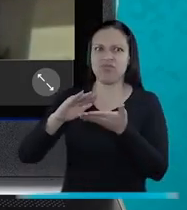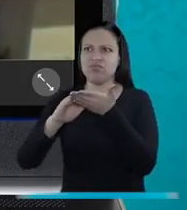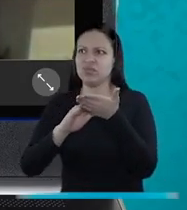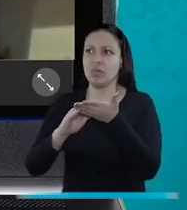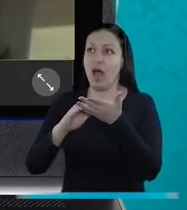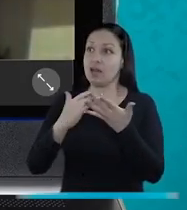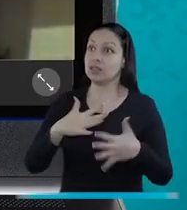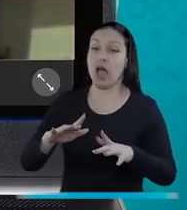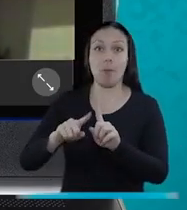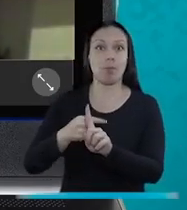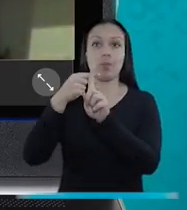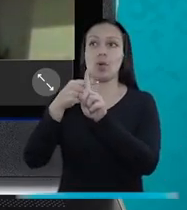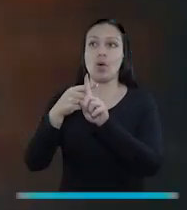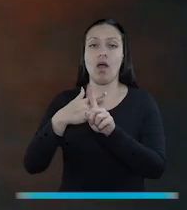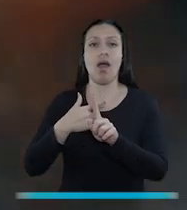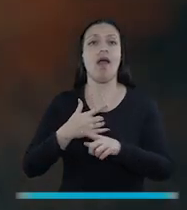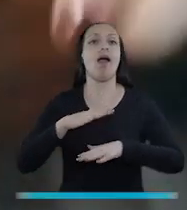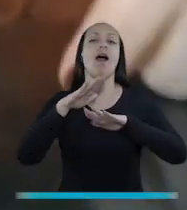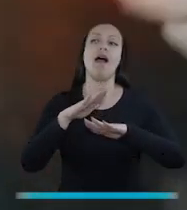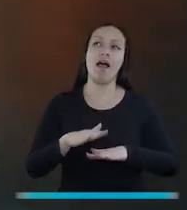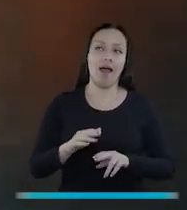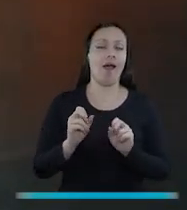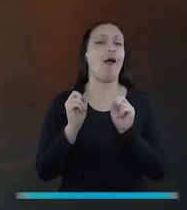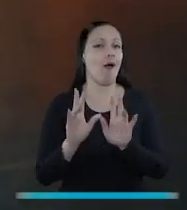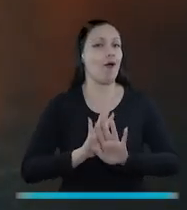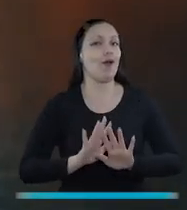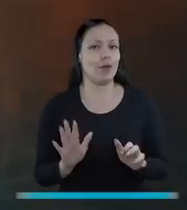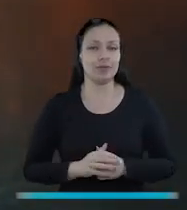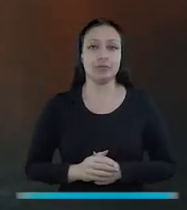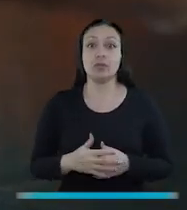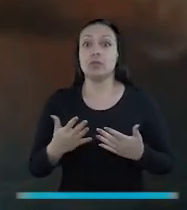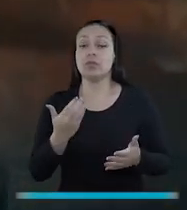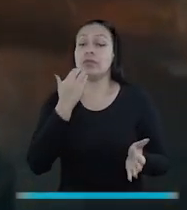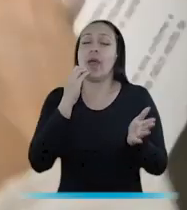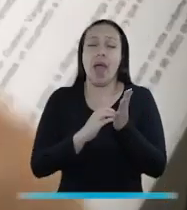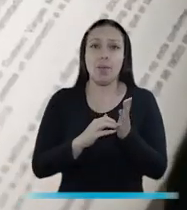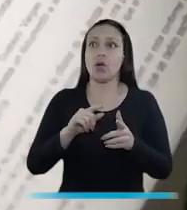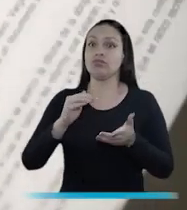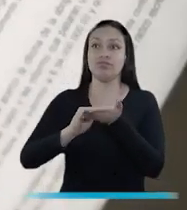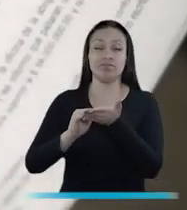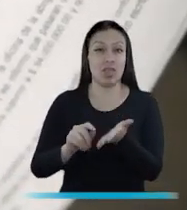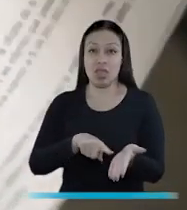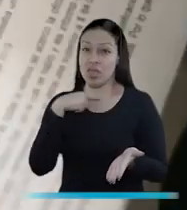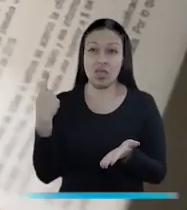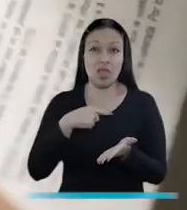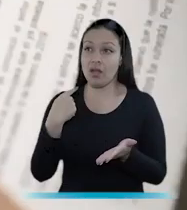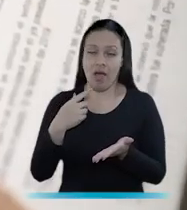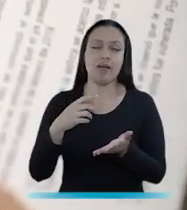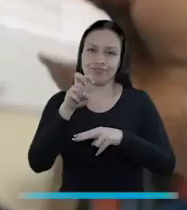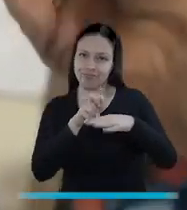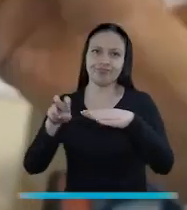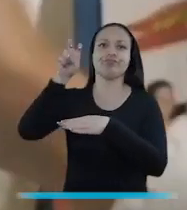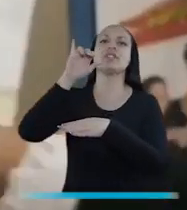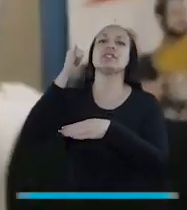quedan felices con la decisión que se emite con un acuerdo conciliatorio que simula una sentencia porque hace tránsito a cosa juzgada y